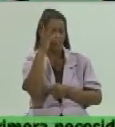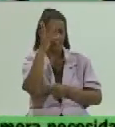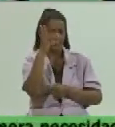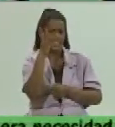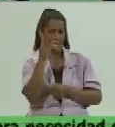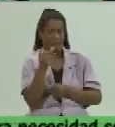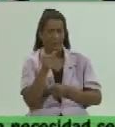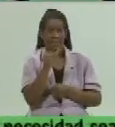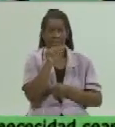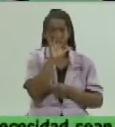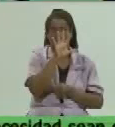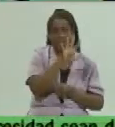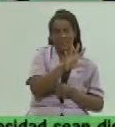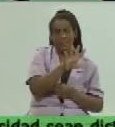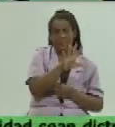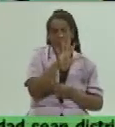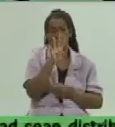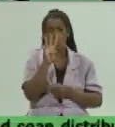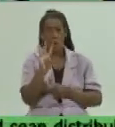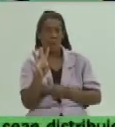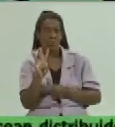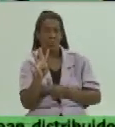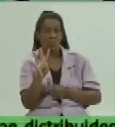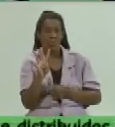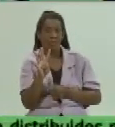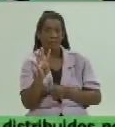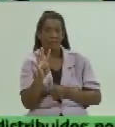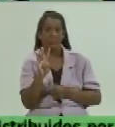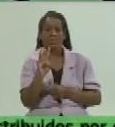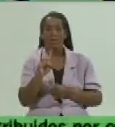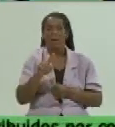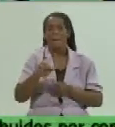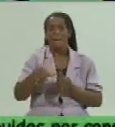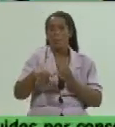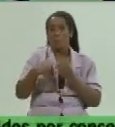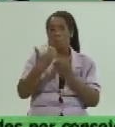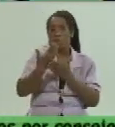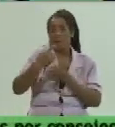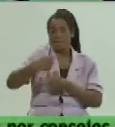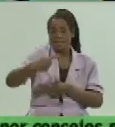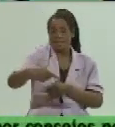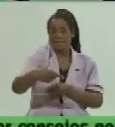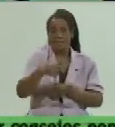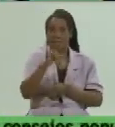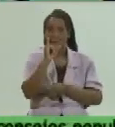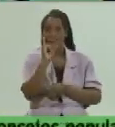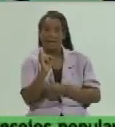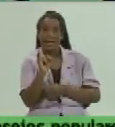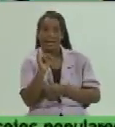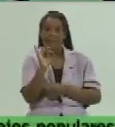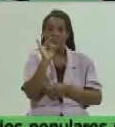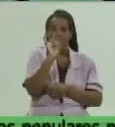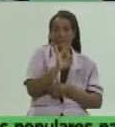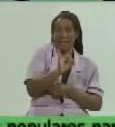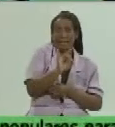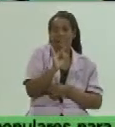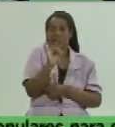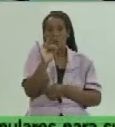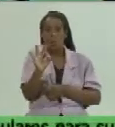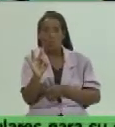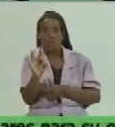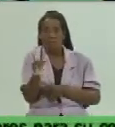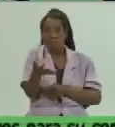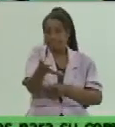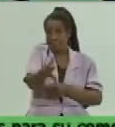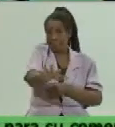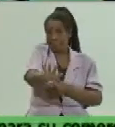5, 4, el promedio por día, por semana, están entre 6, 7, 8, 8 casos como promedio.